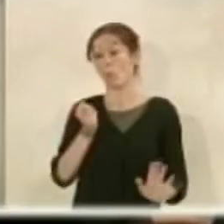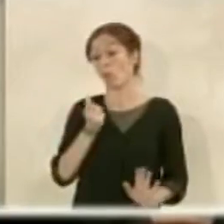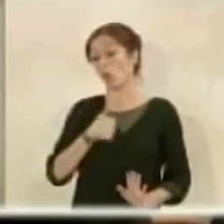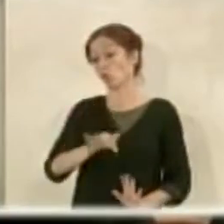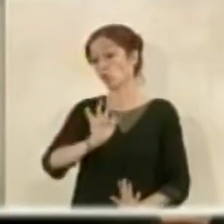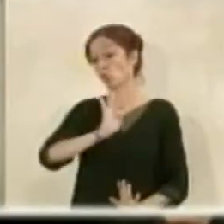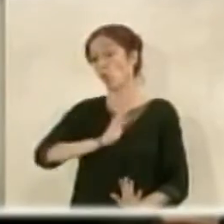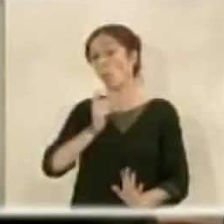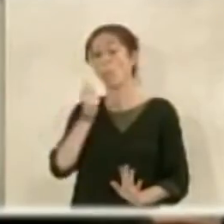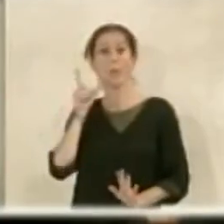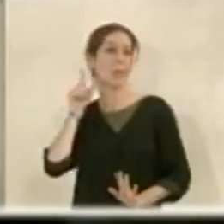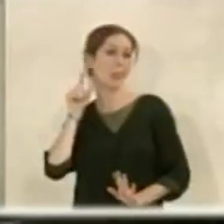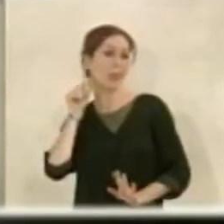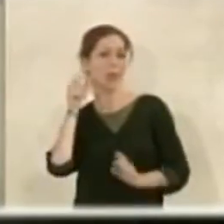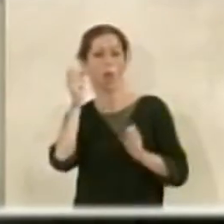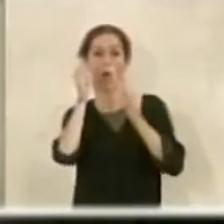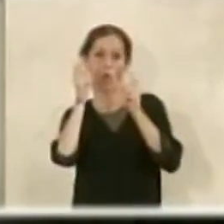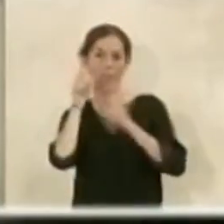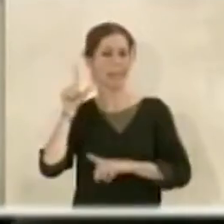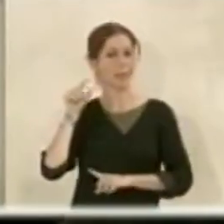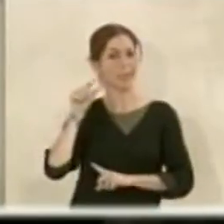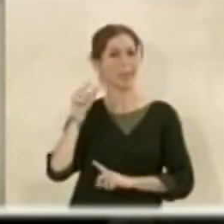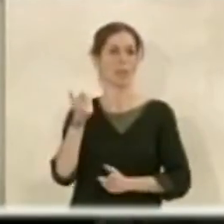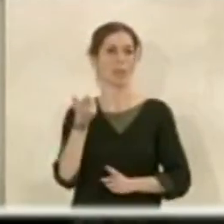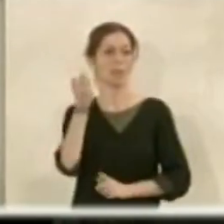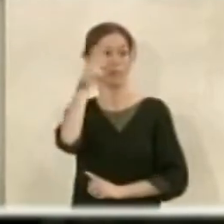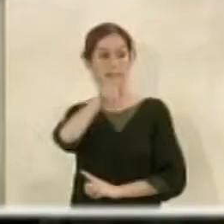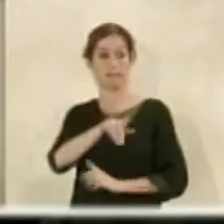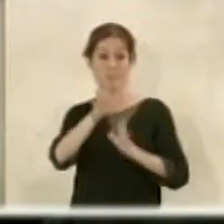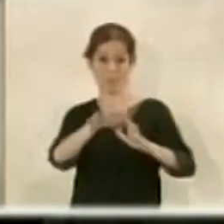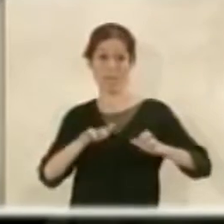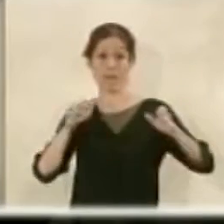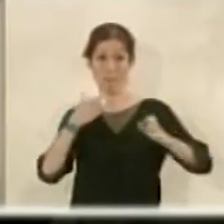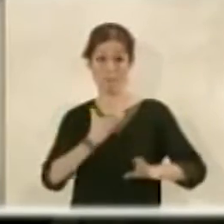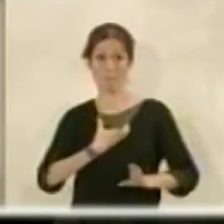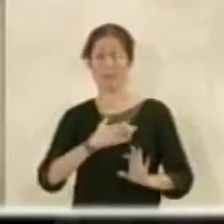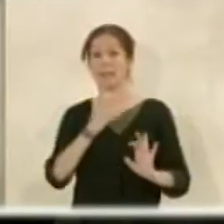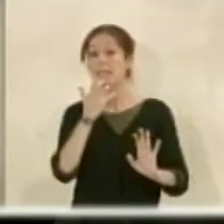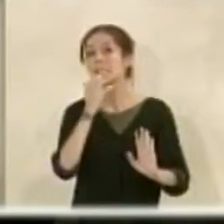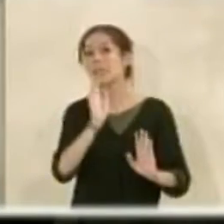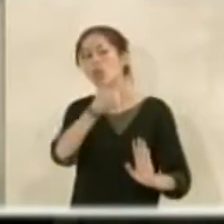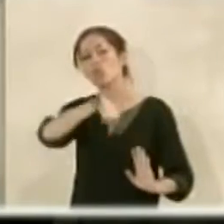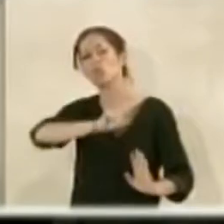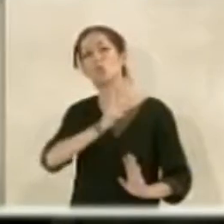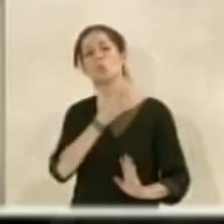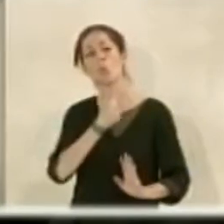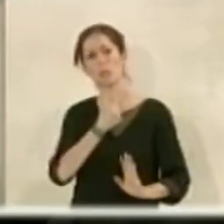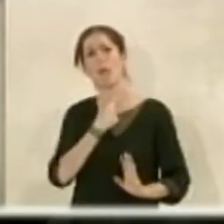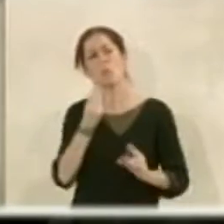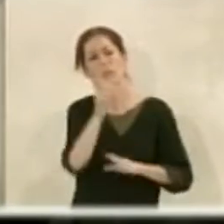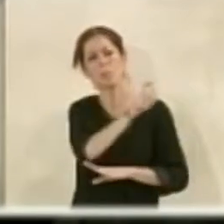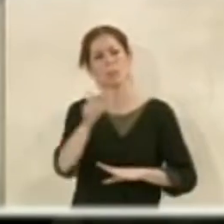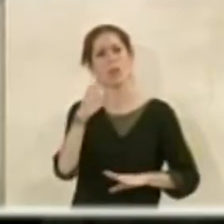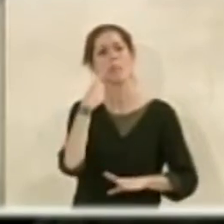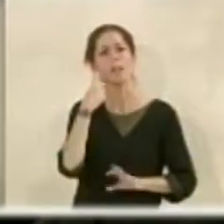esa de la conciencia, que conste también en el acta del Pleno de que si no hubiera gustado a nosotros y a mucha